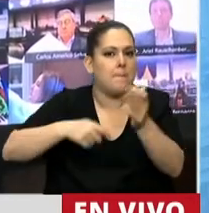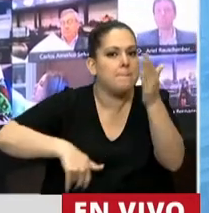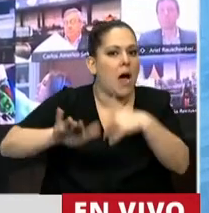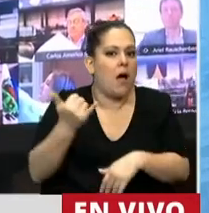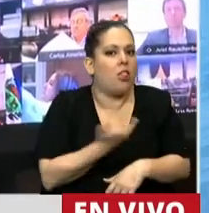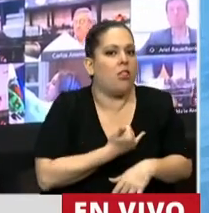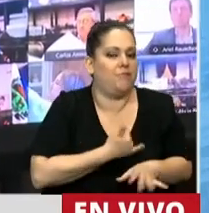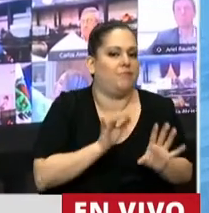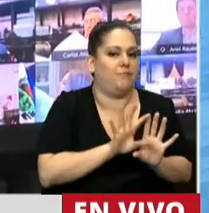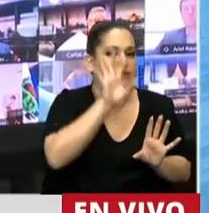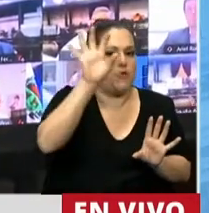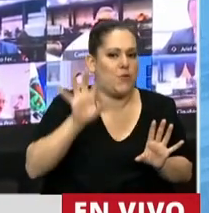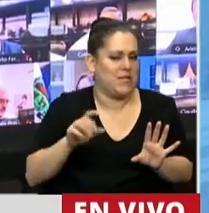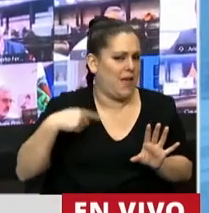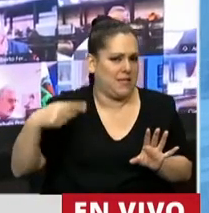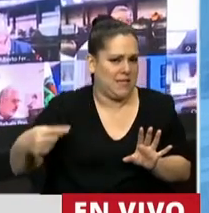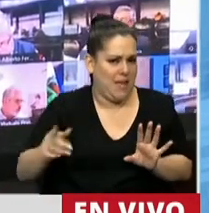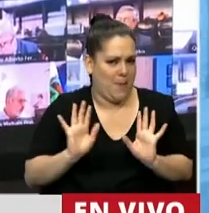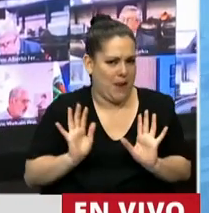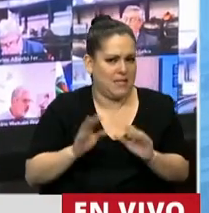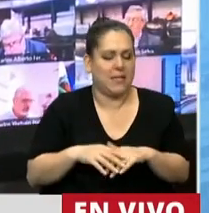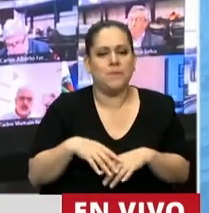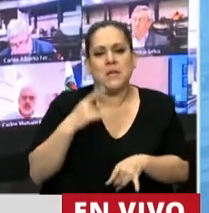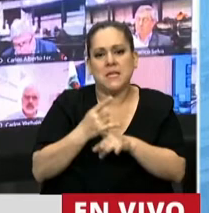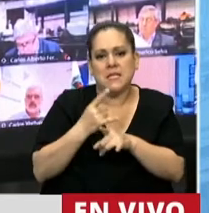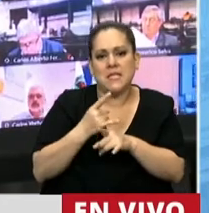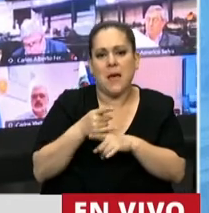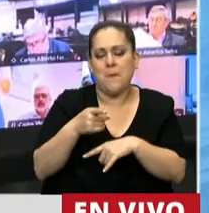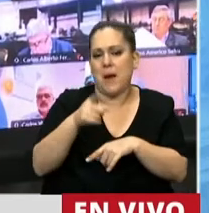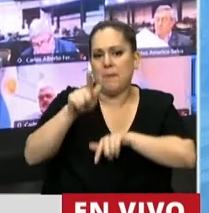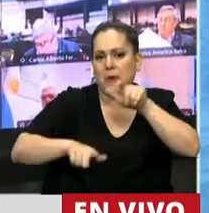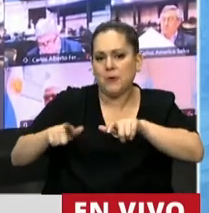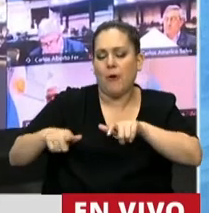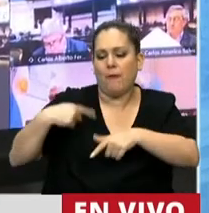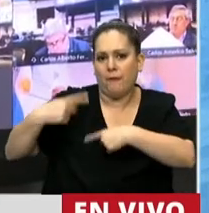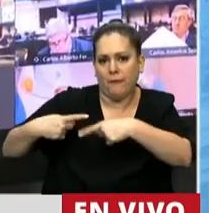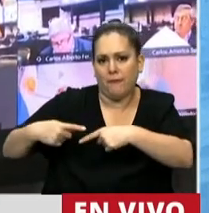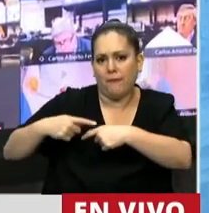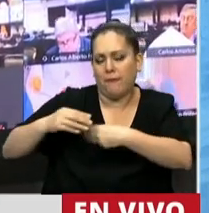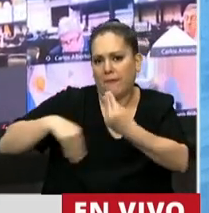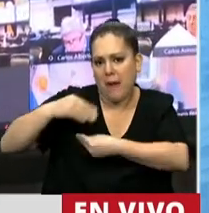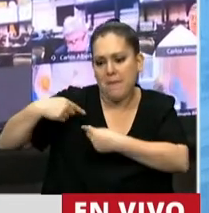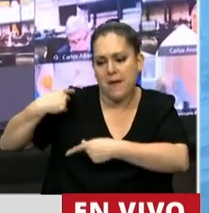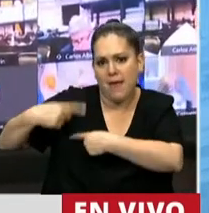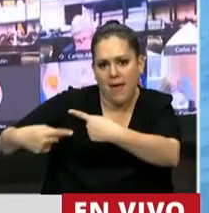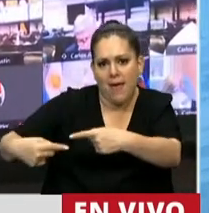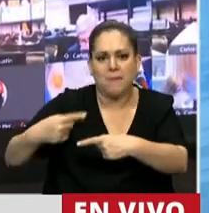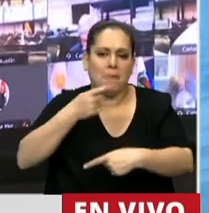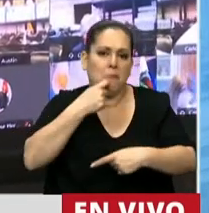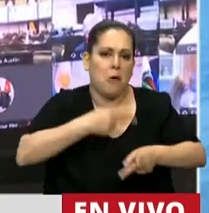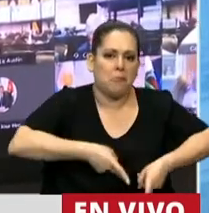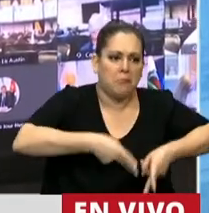país. Lo vemos a diario, el deseo de los ascendientes cuando pretenden que sus bienes, sobre todo los inmuebles,